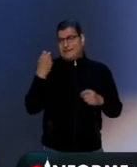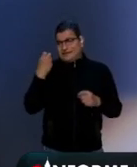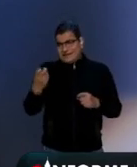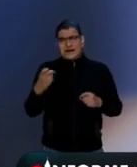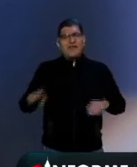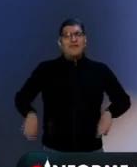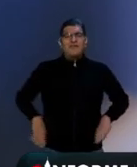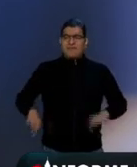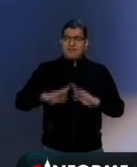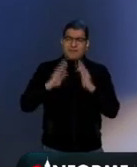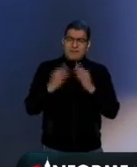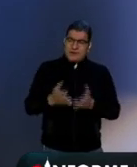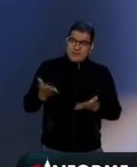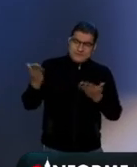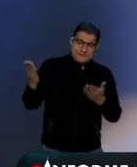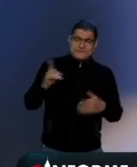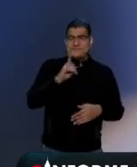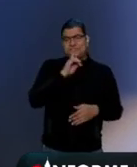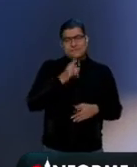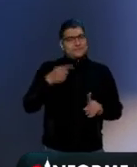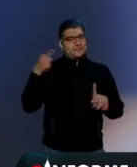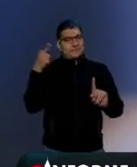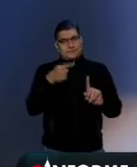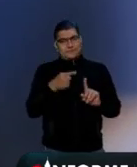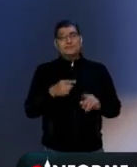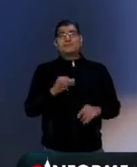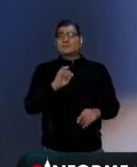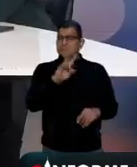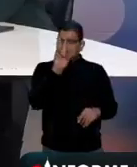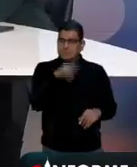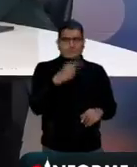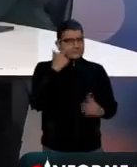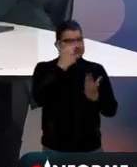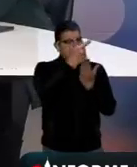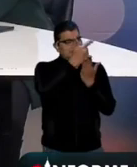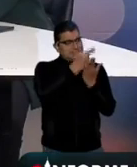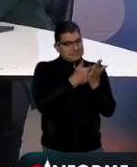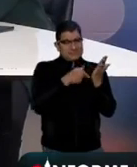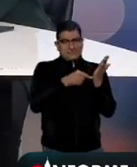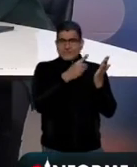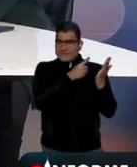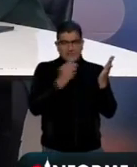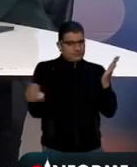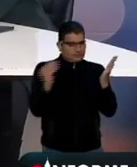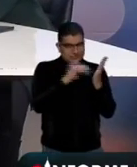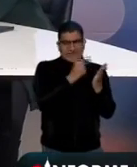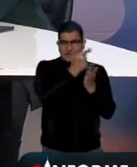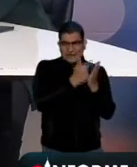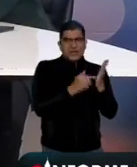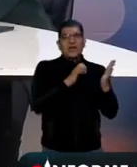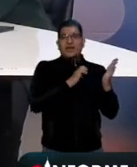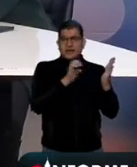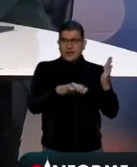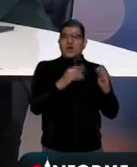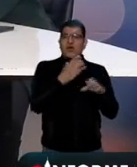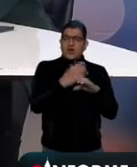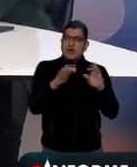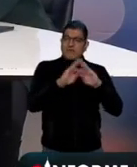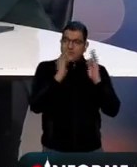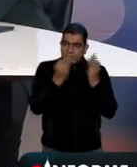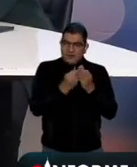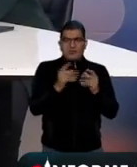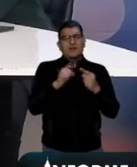talante. Bueno, a propósito de también... Sí, no, es que es una lista, entonces pongámoslo en lista. Es el desprecio de los mecanismos